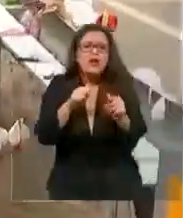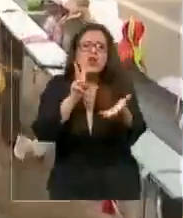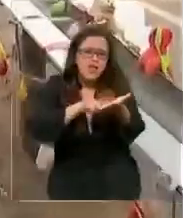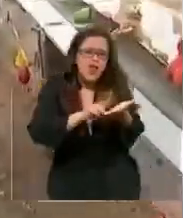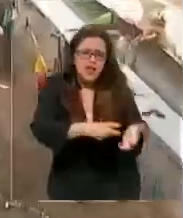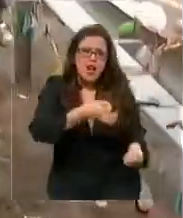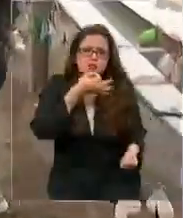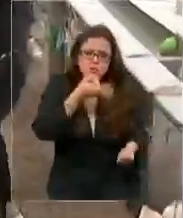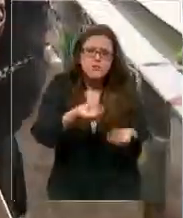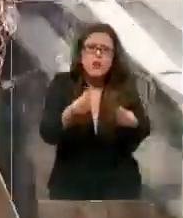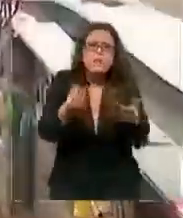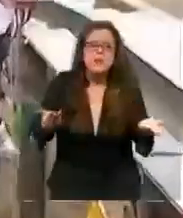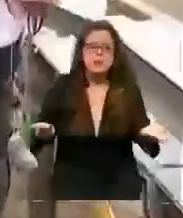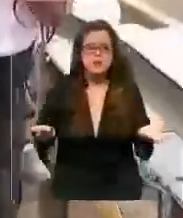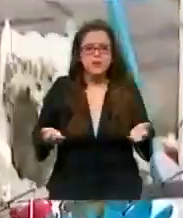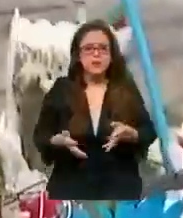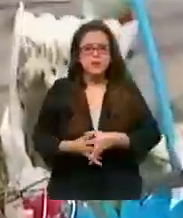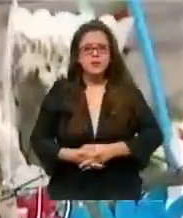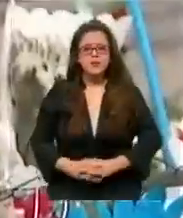luz.